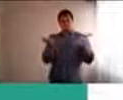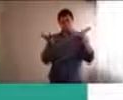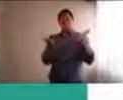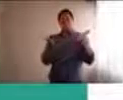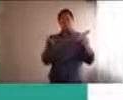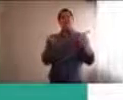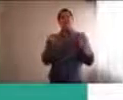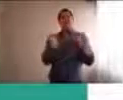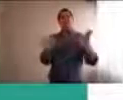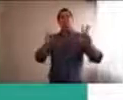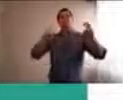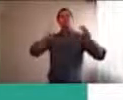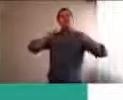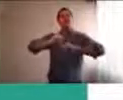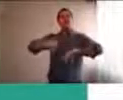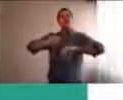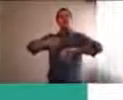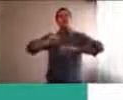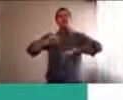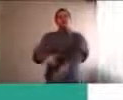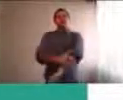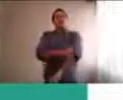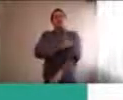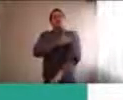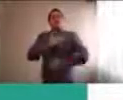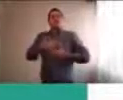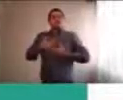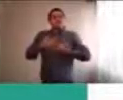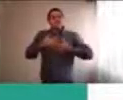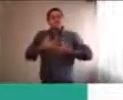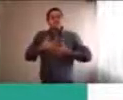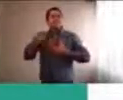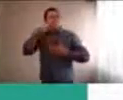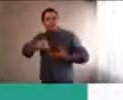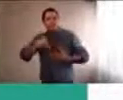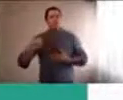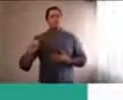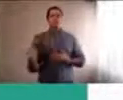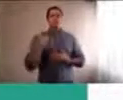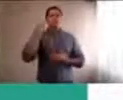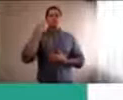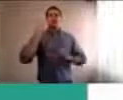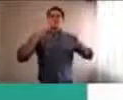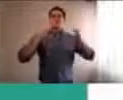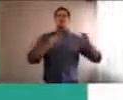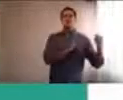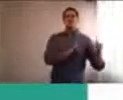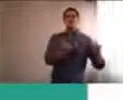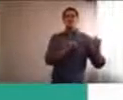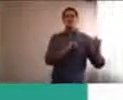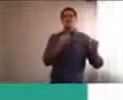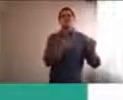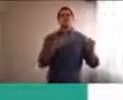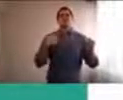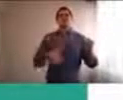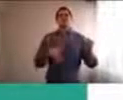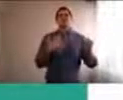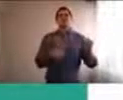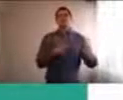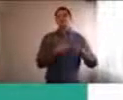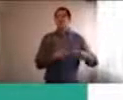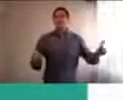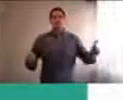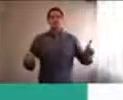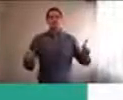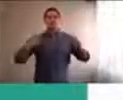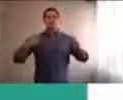sistemática, comprendiendo la importancia que tiene esta educación de estas habilidades emocionales de manera formal. Y